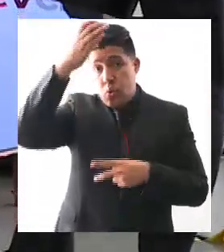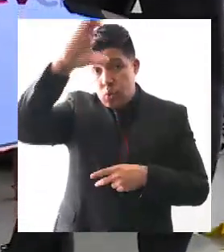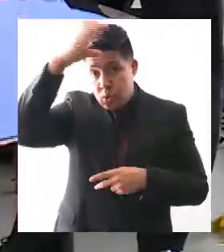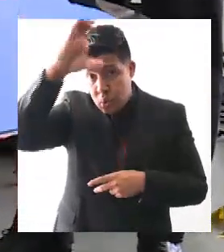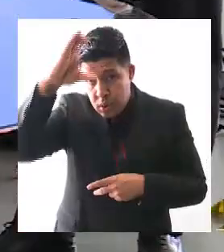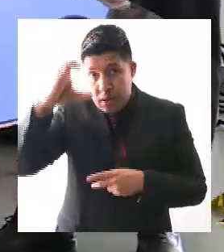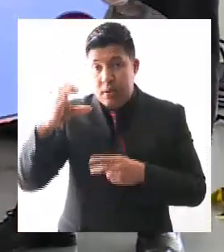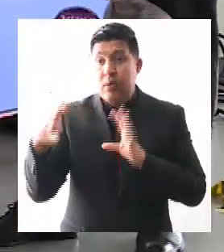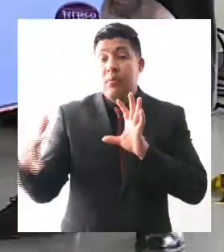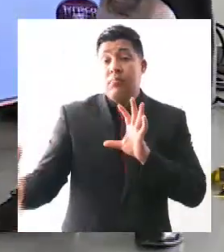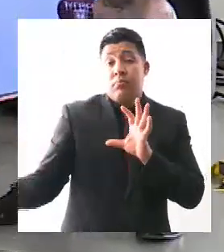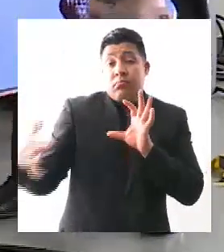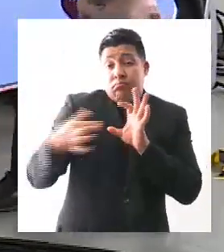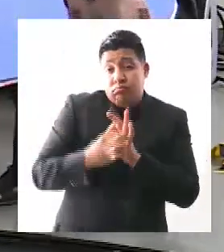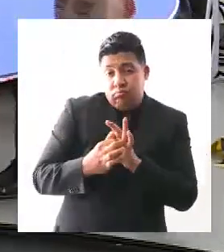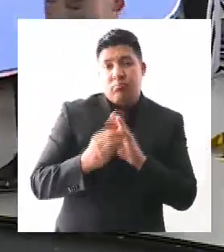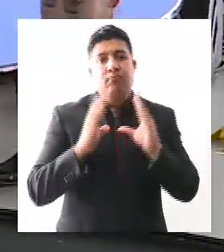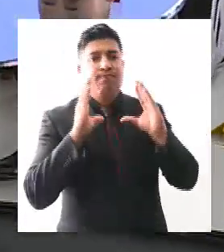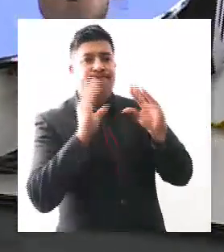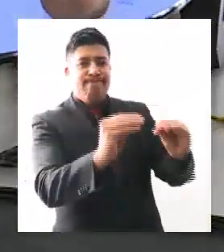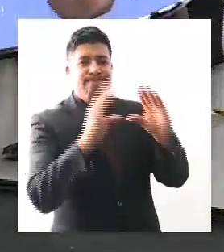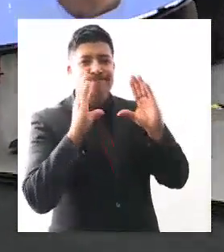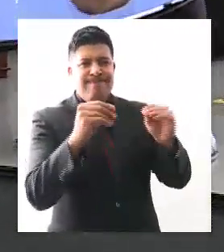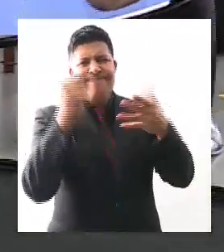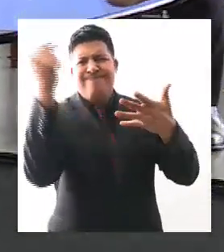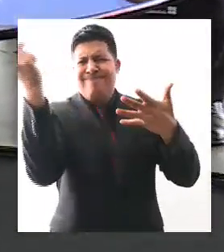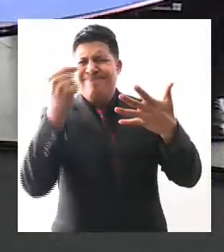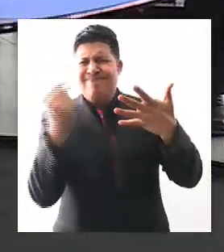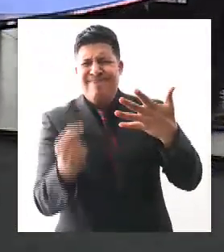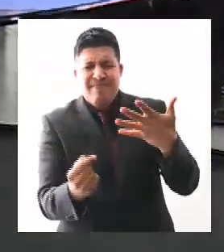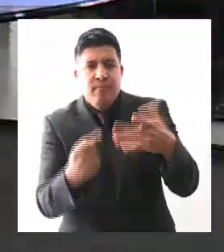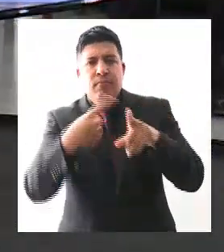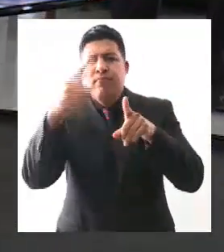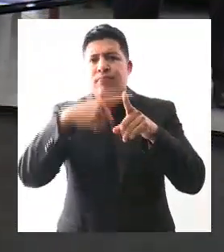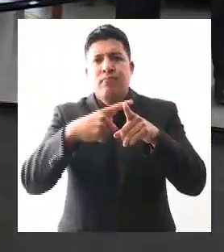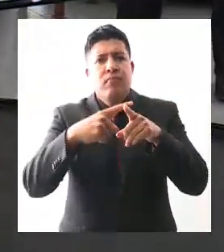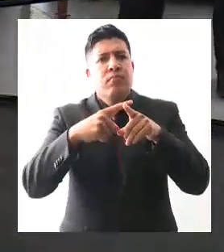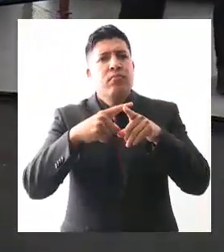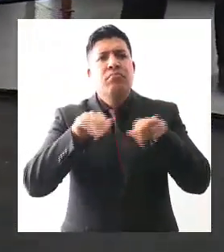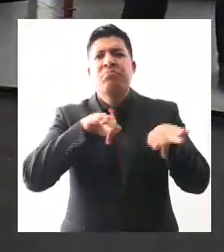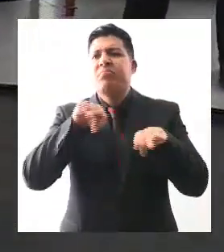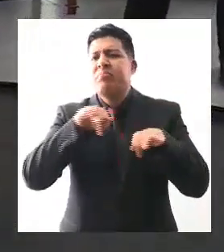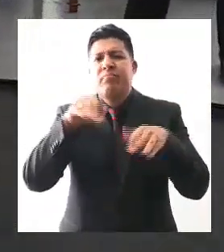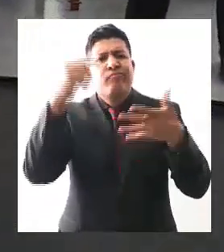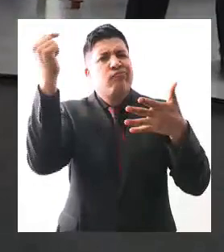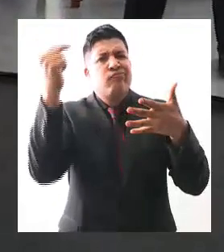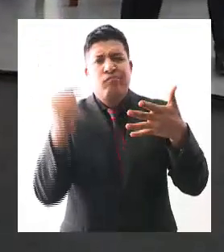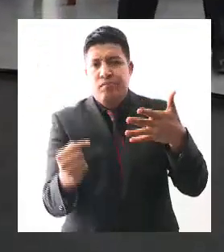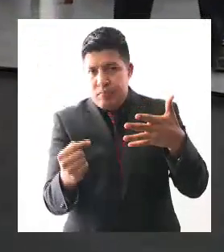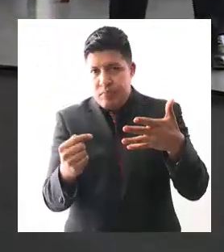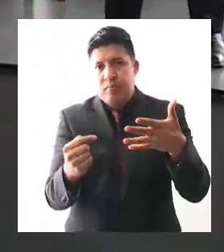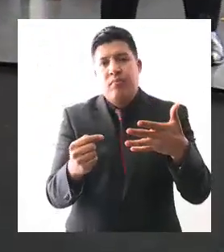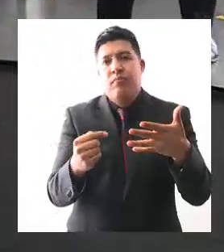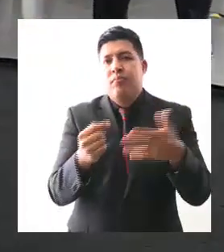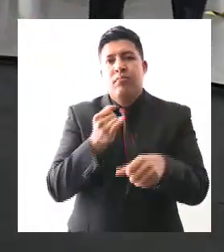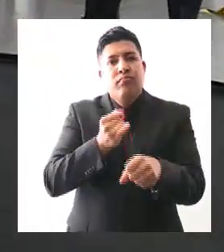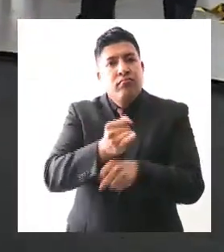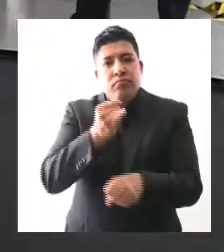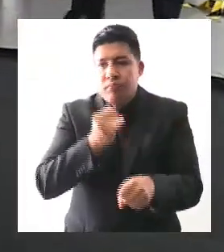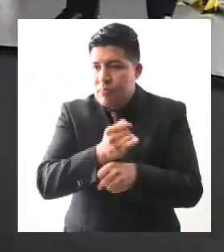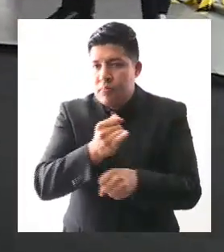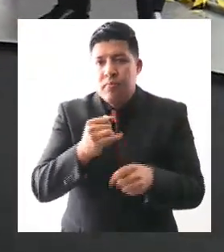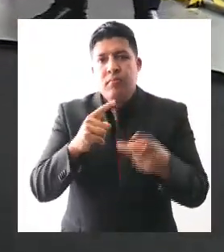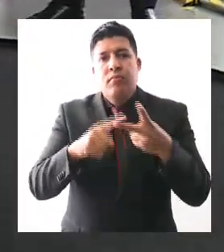también logramos la capacitación en diferentes oficios de personas, tanto en carpintería,